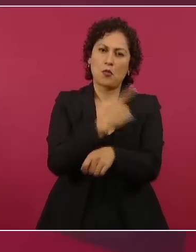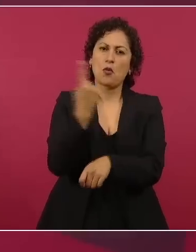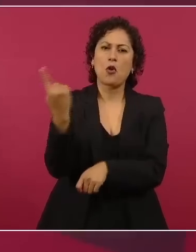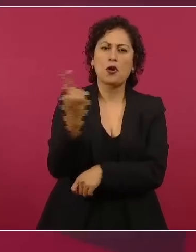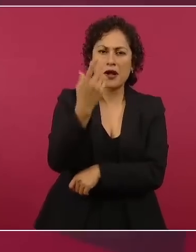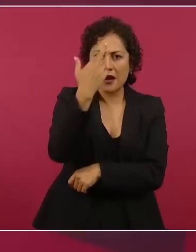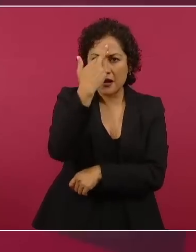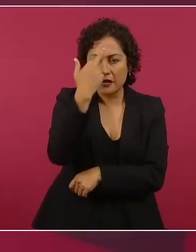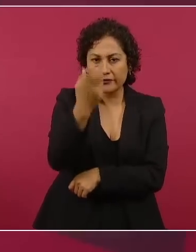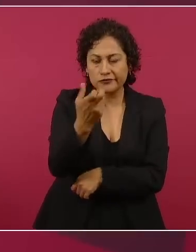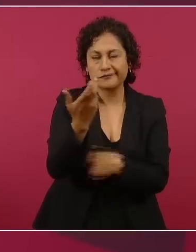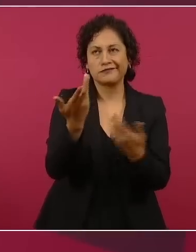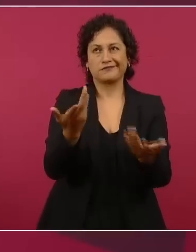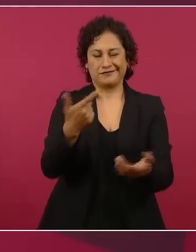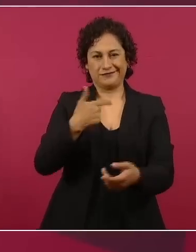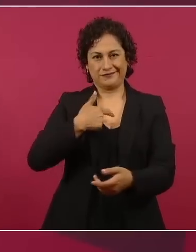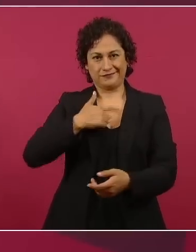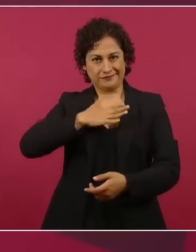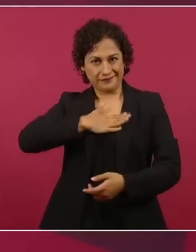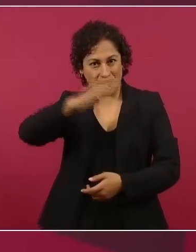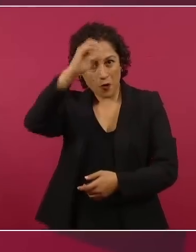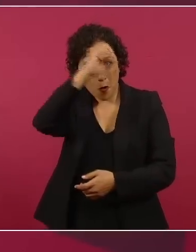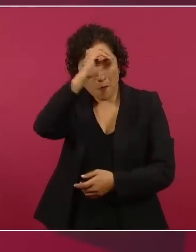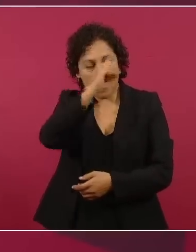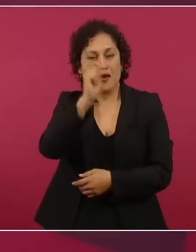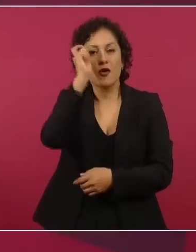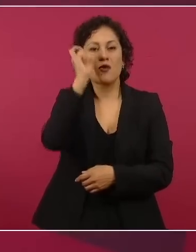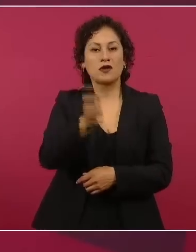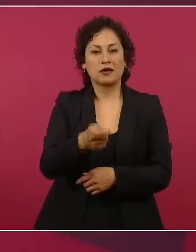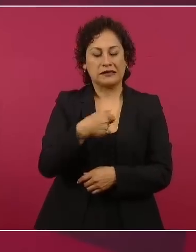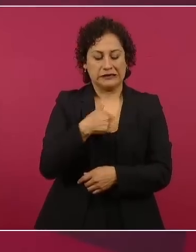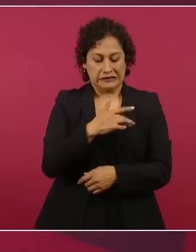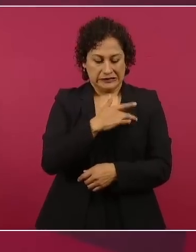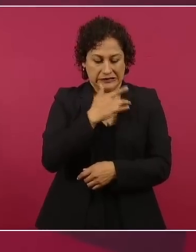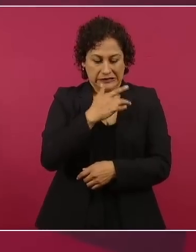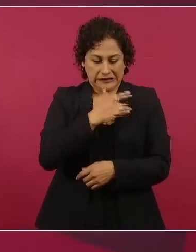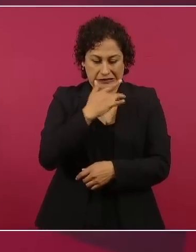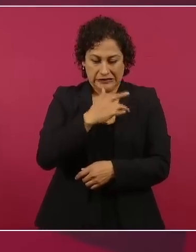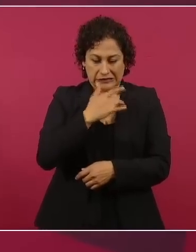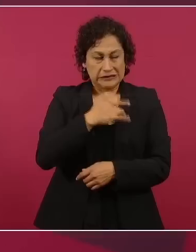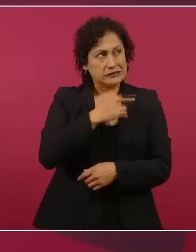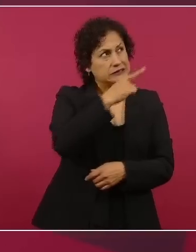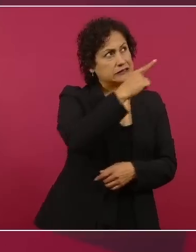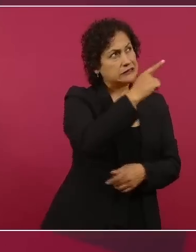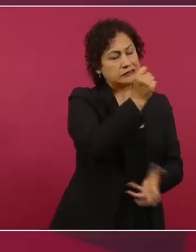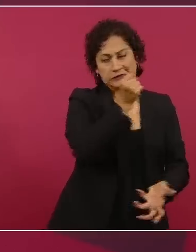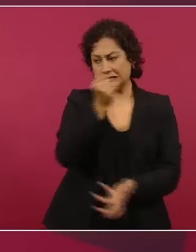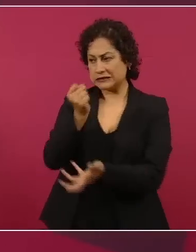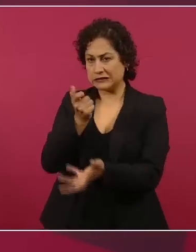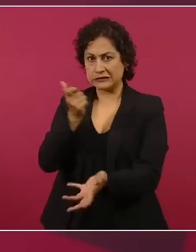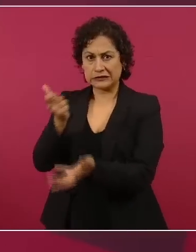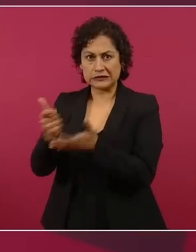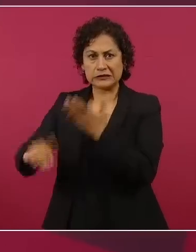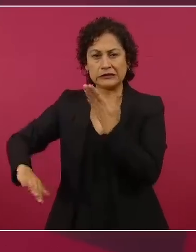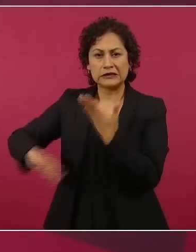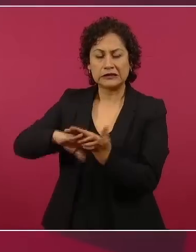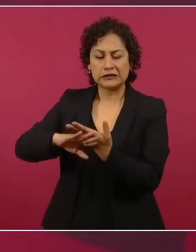y no me puedo quedar callado. O sea,